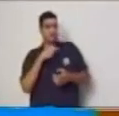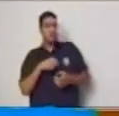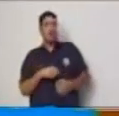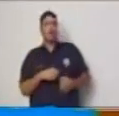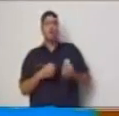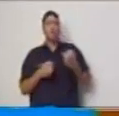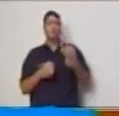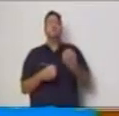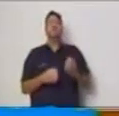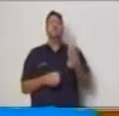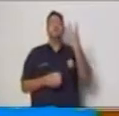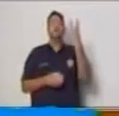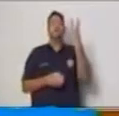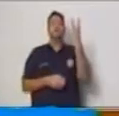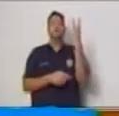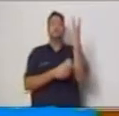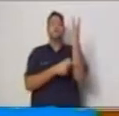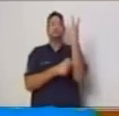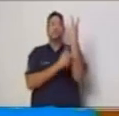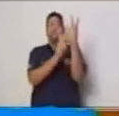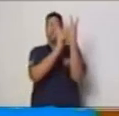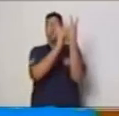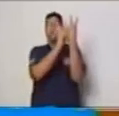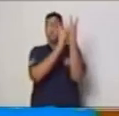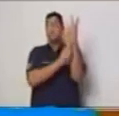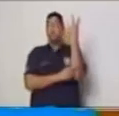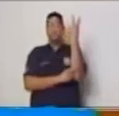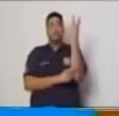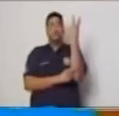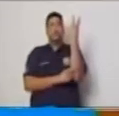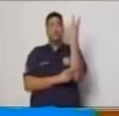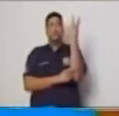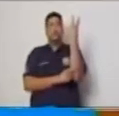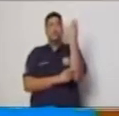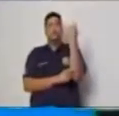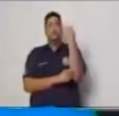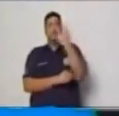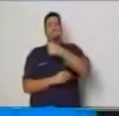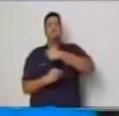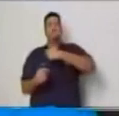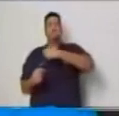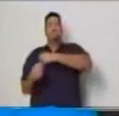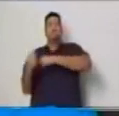le corresponde seis